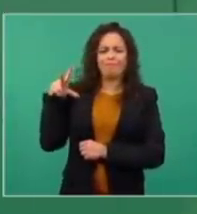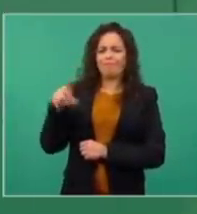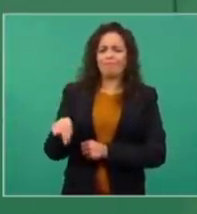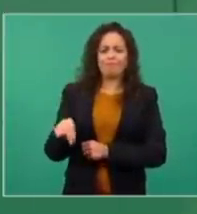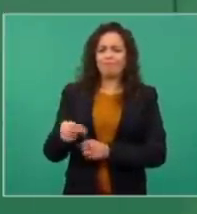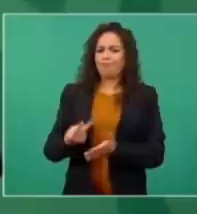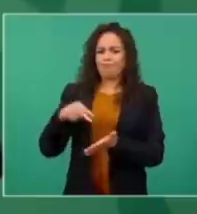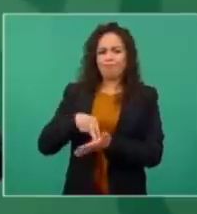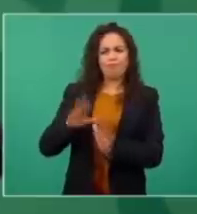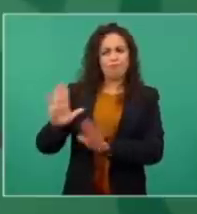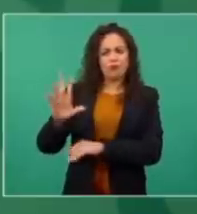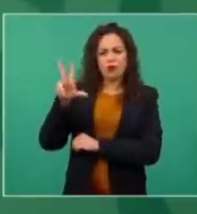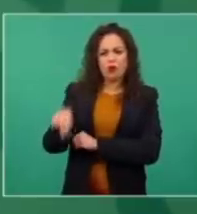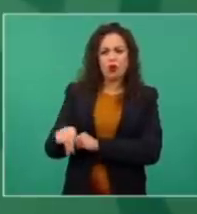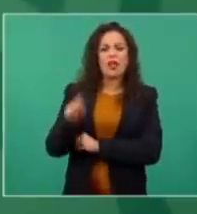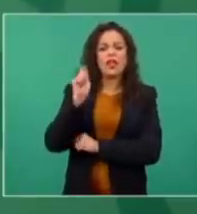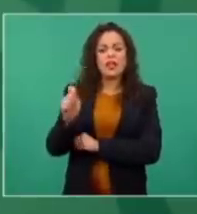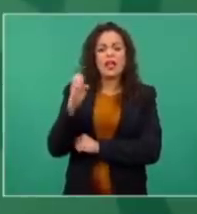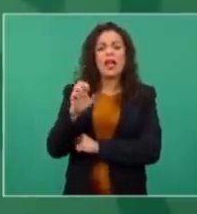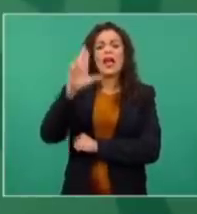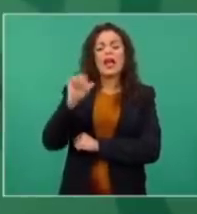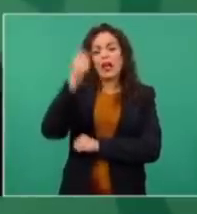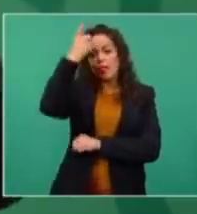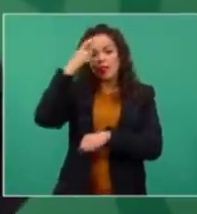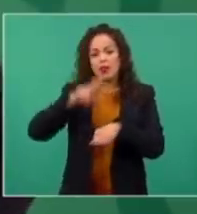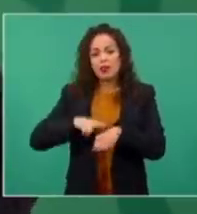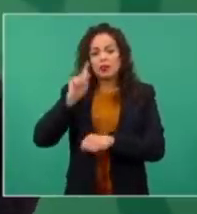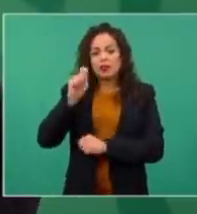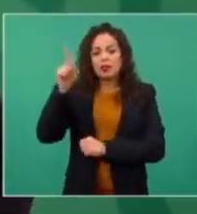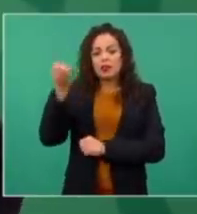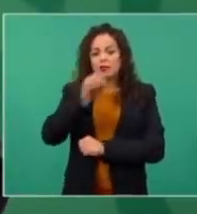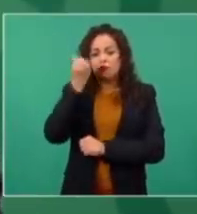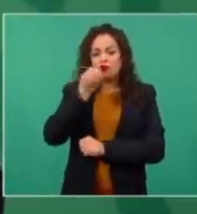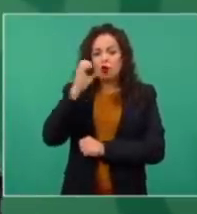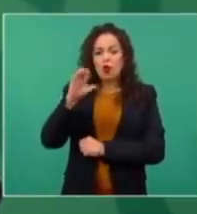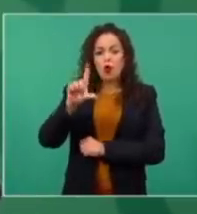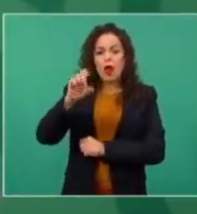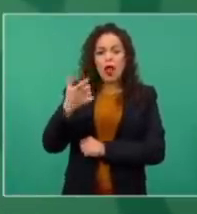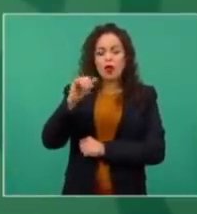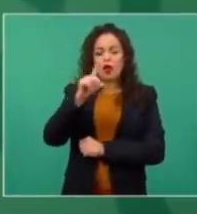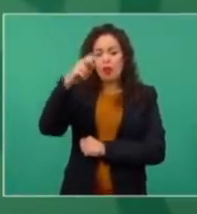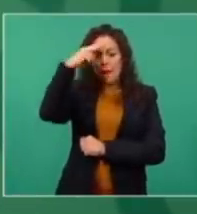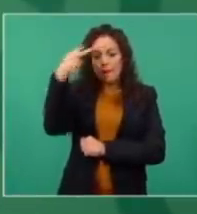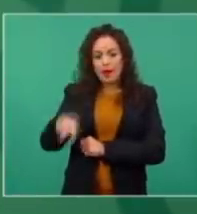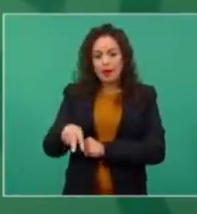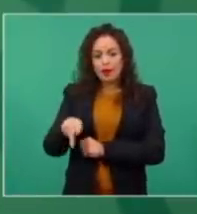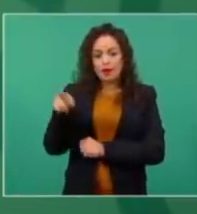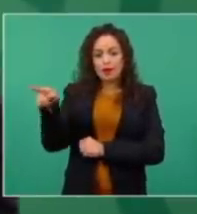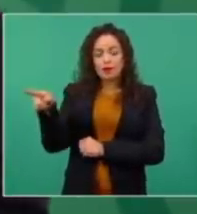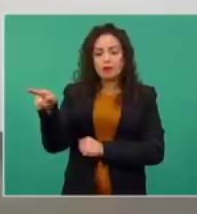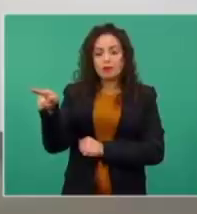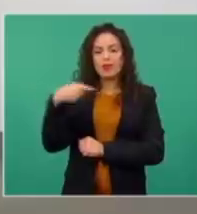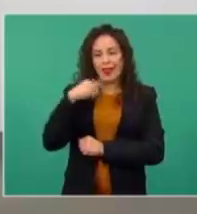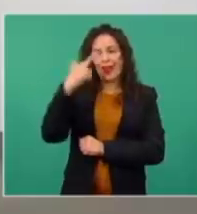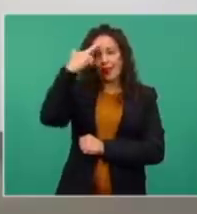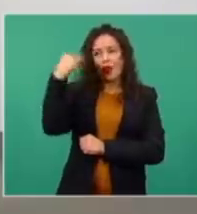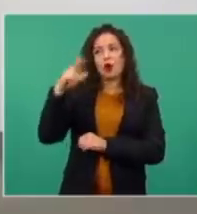estaba de director del Colegio de México. Si me acuerdo su nombre es Andrés, porque es mi tocayo,